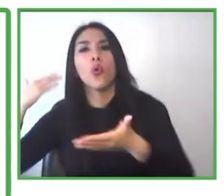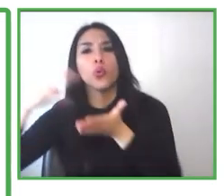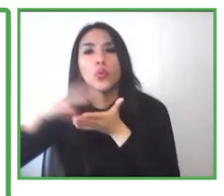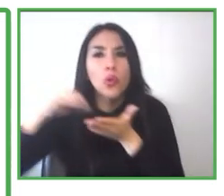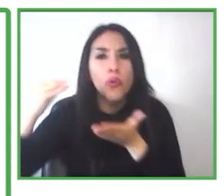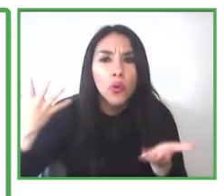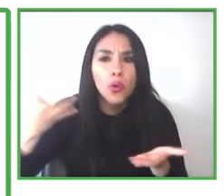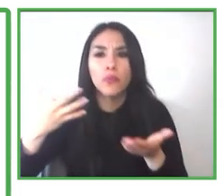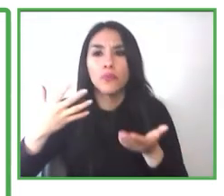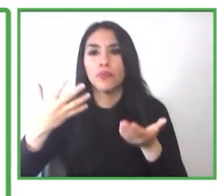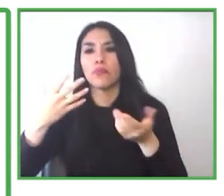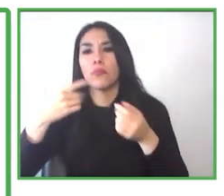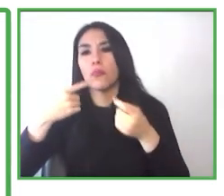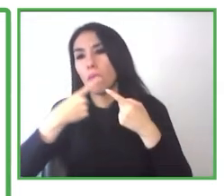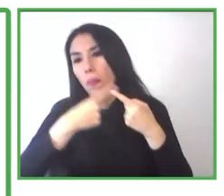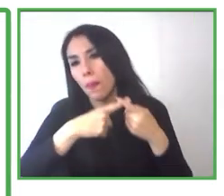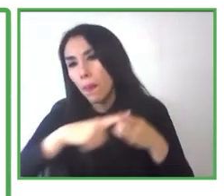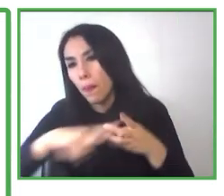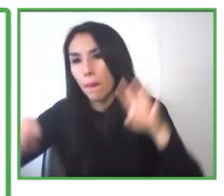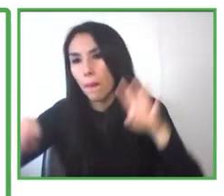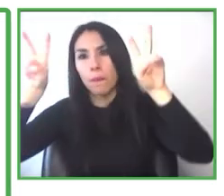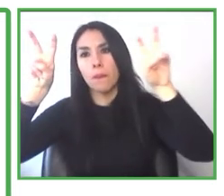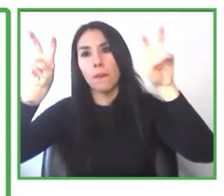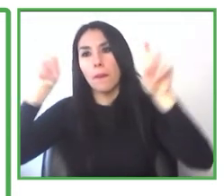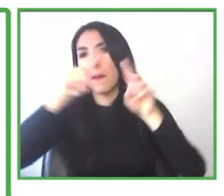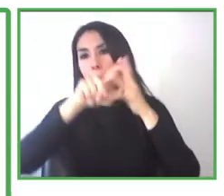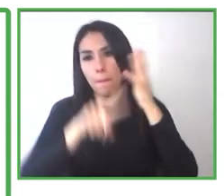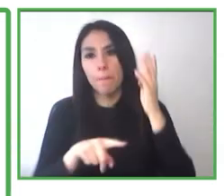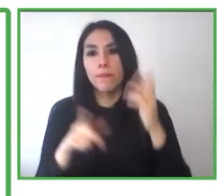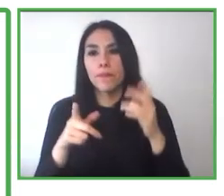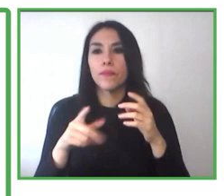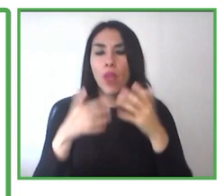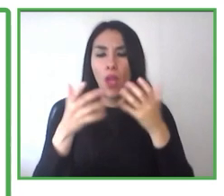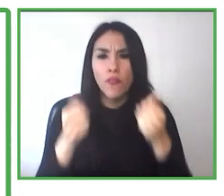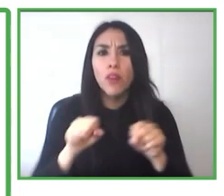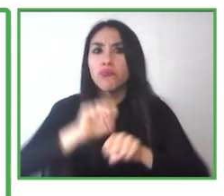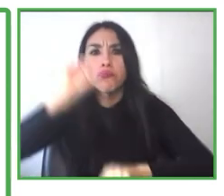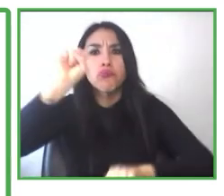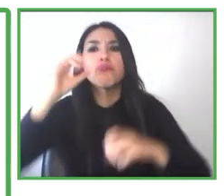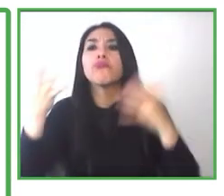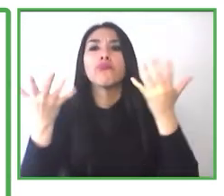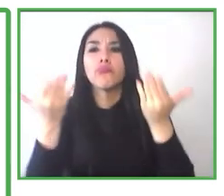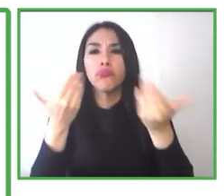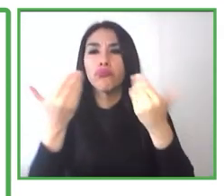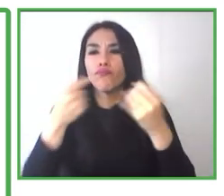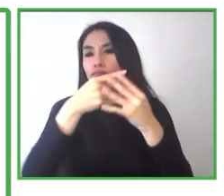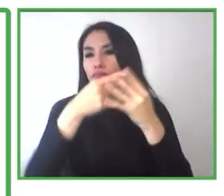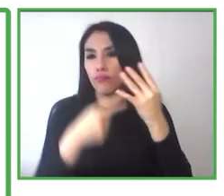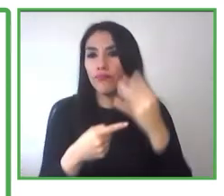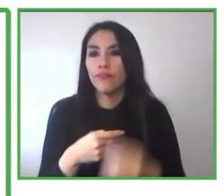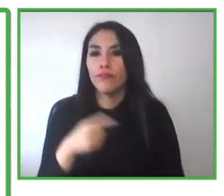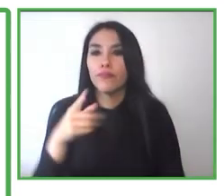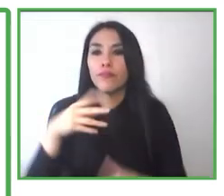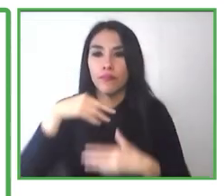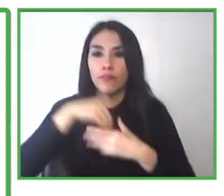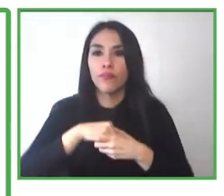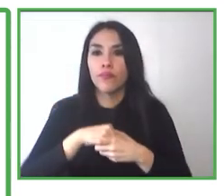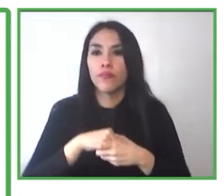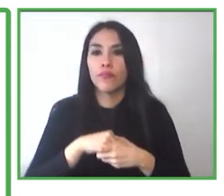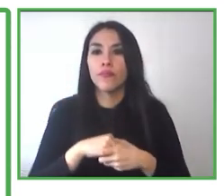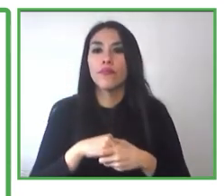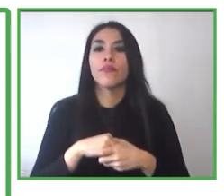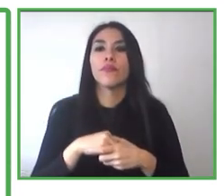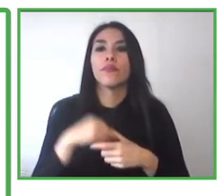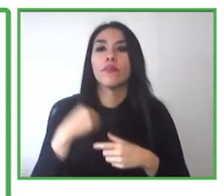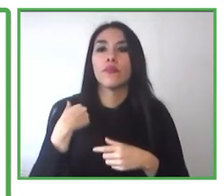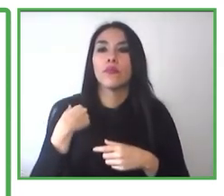certificación para poder trabajar, y todo lo que tiene que ver con la búsqueda de empleo, evaluar sus redes de apoyo, y las necesidades